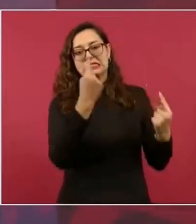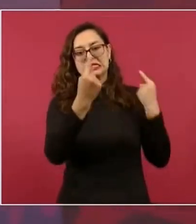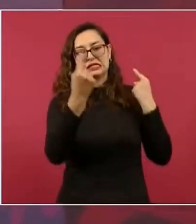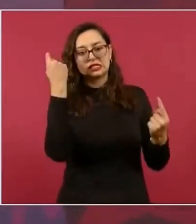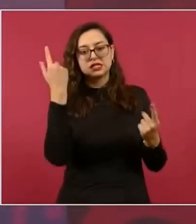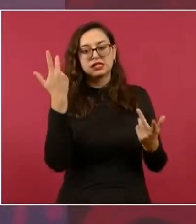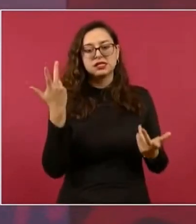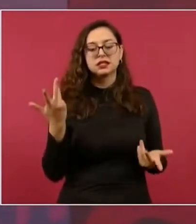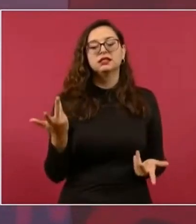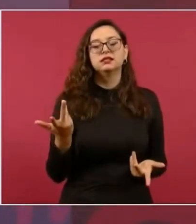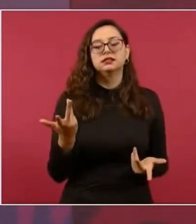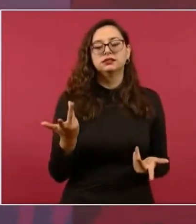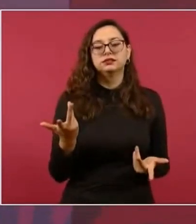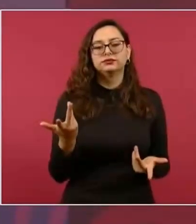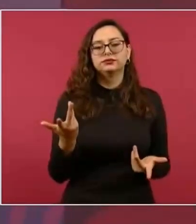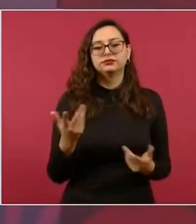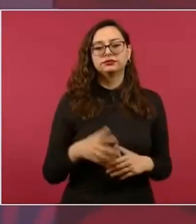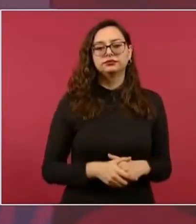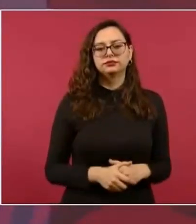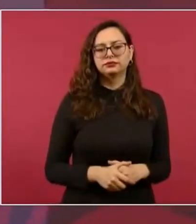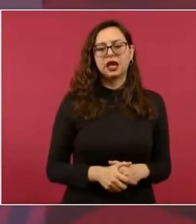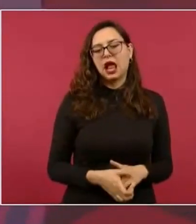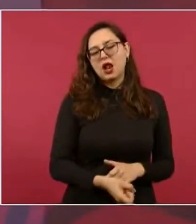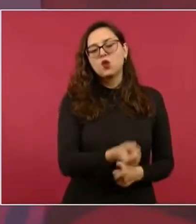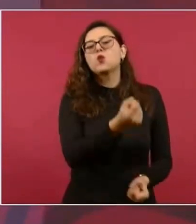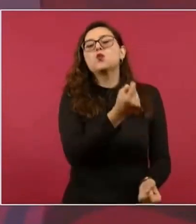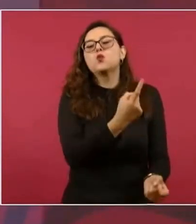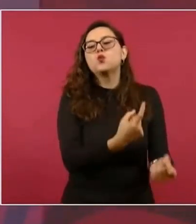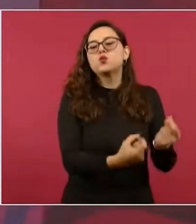muchos en los medios, son poquitos,